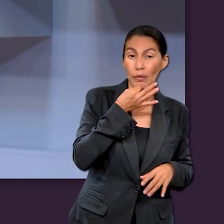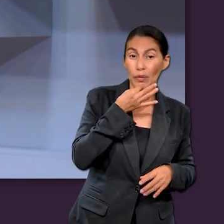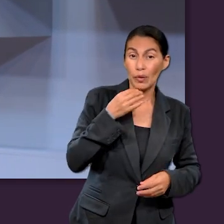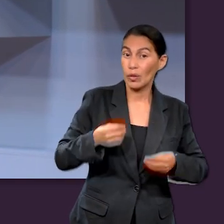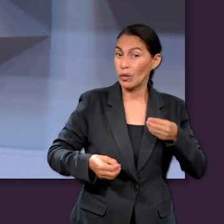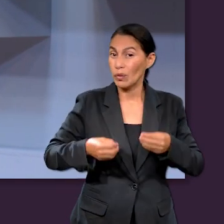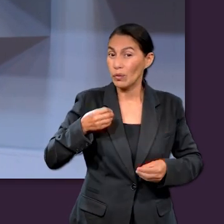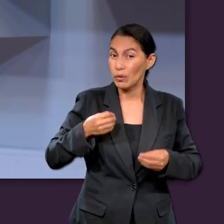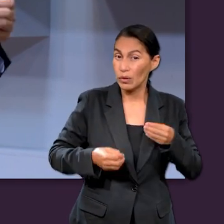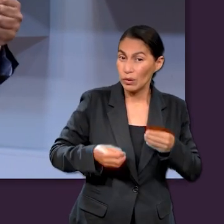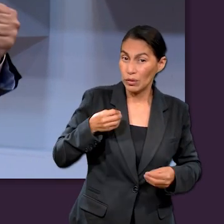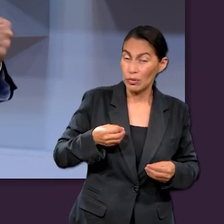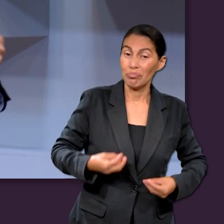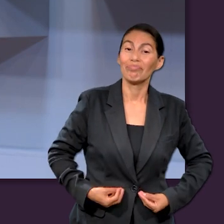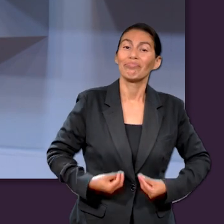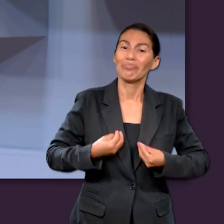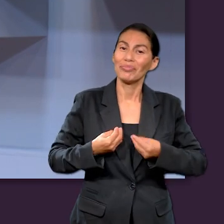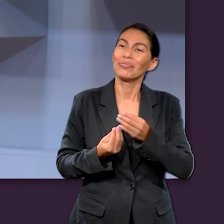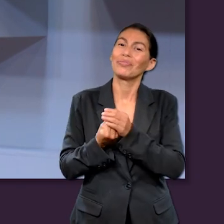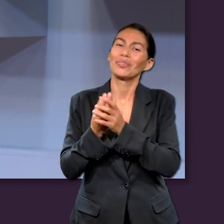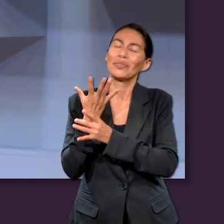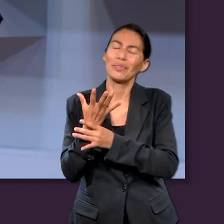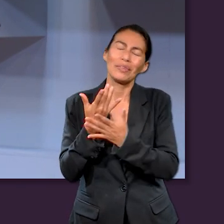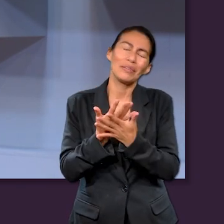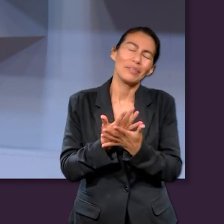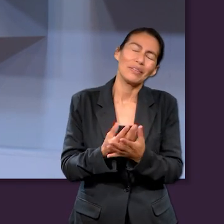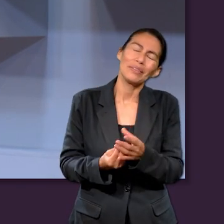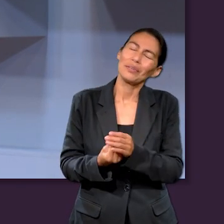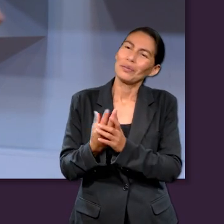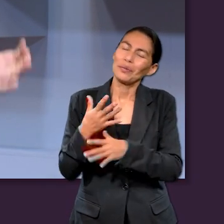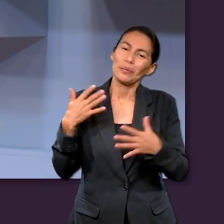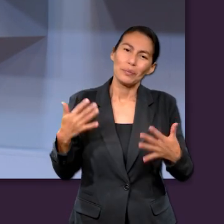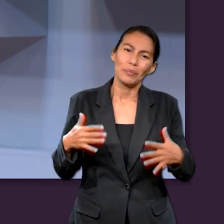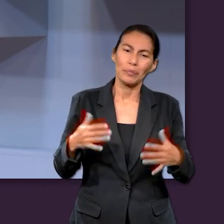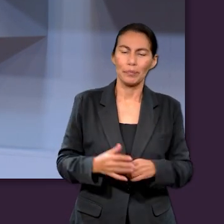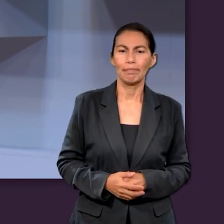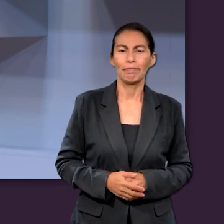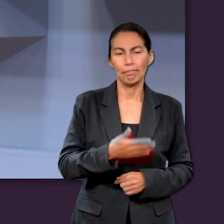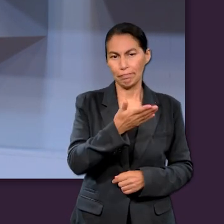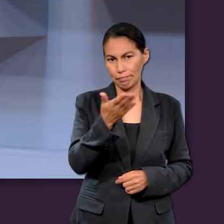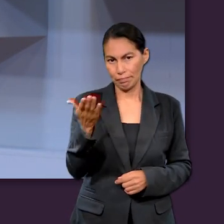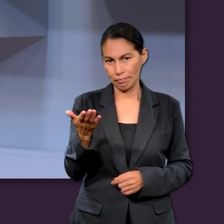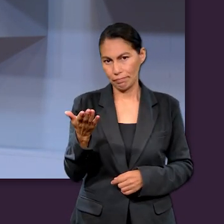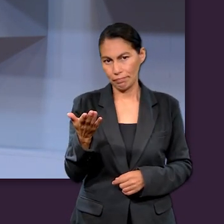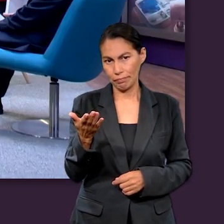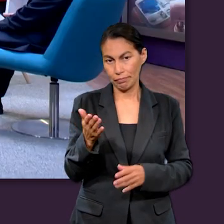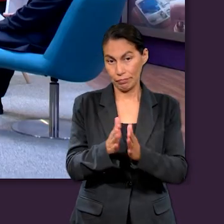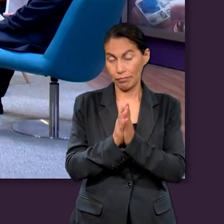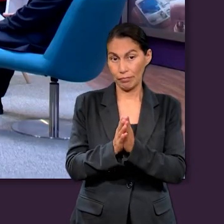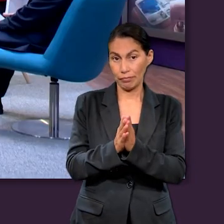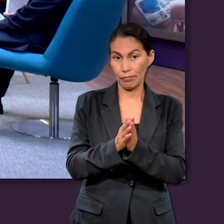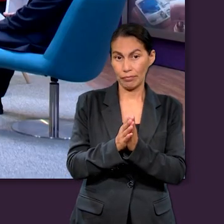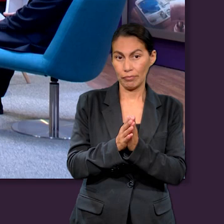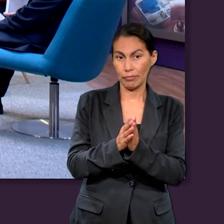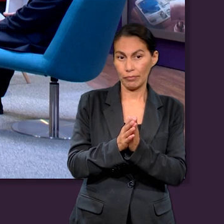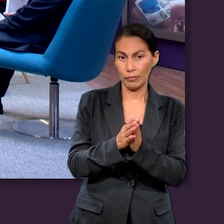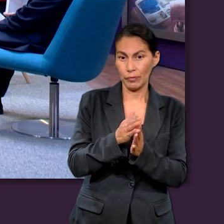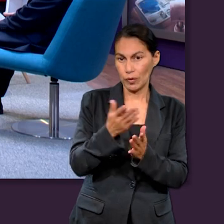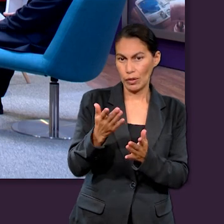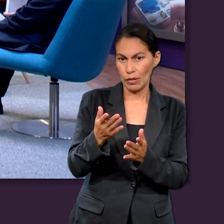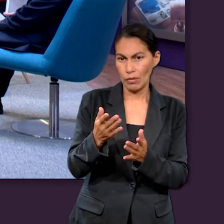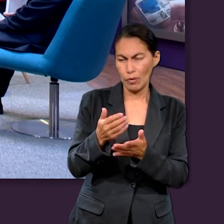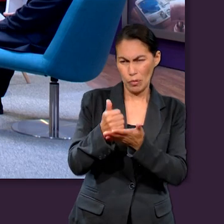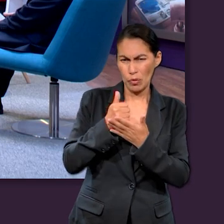de un momento de juicio, pero también de un momento de nueva vida, de nueva esperanza. Quisiera que ustedes ahora